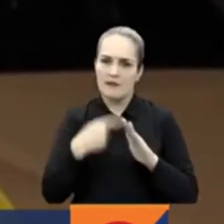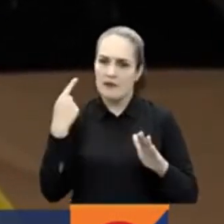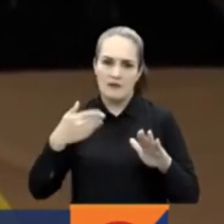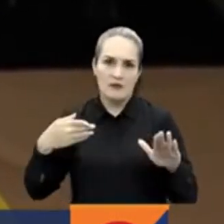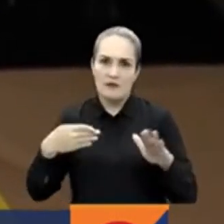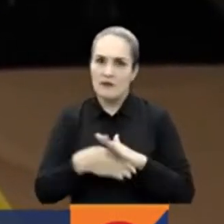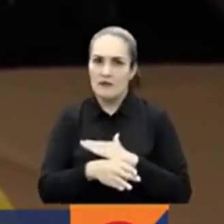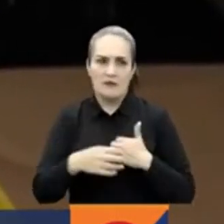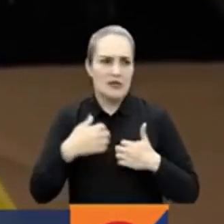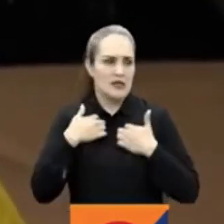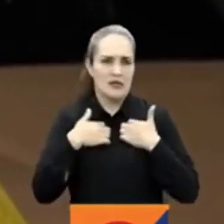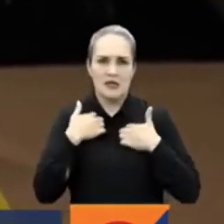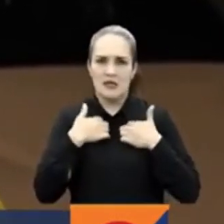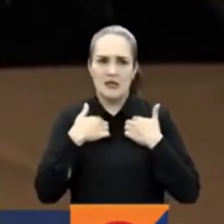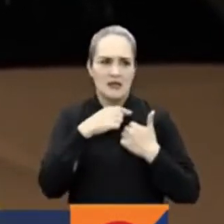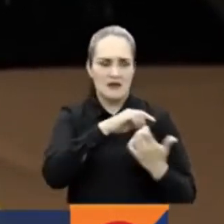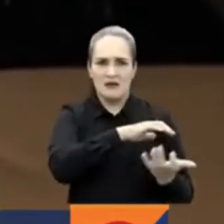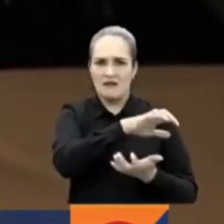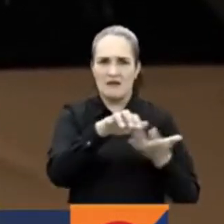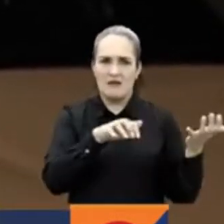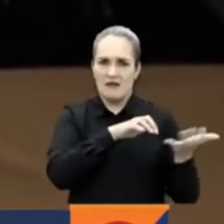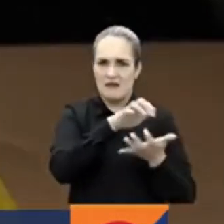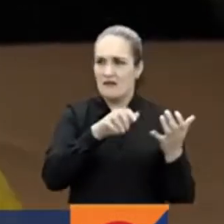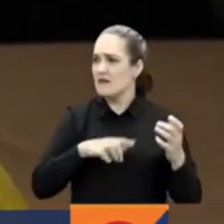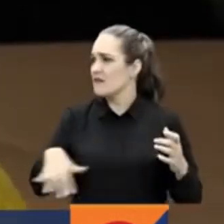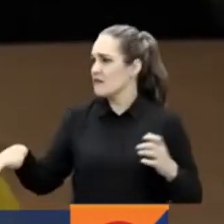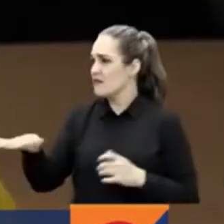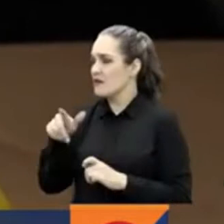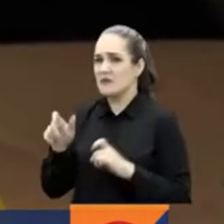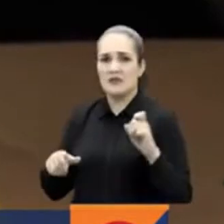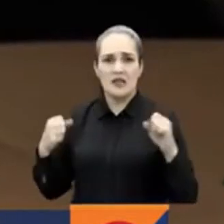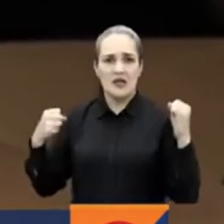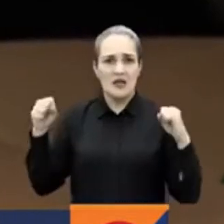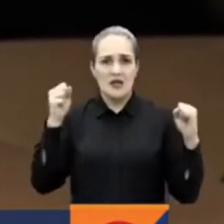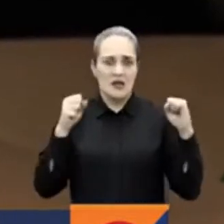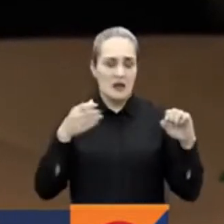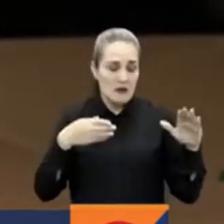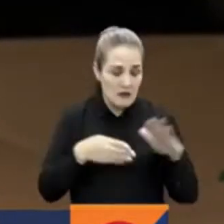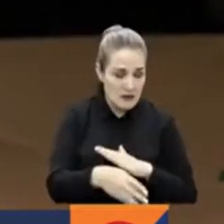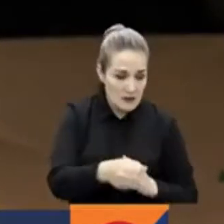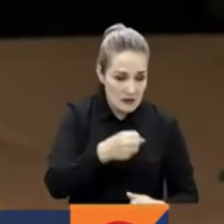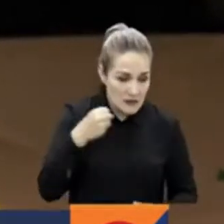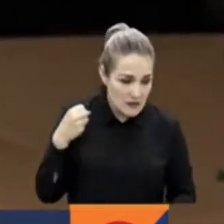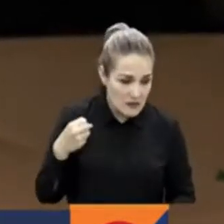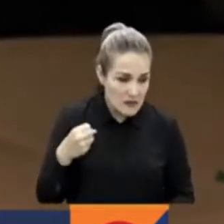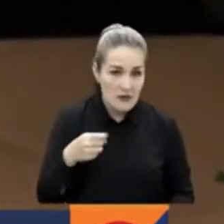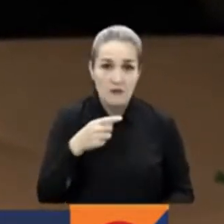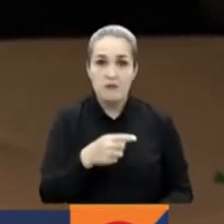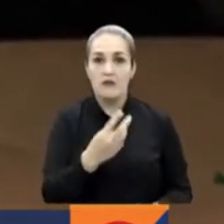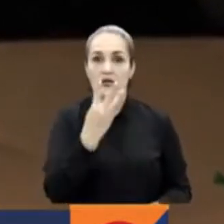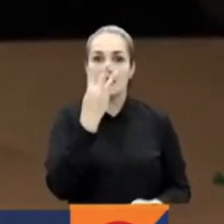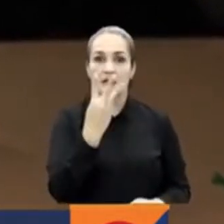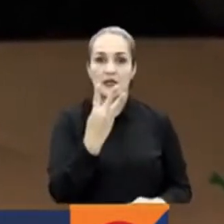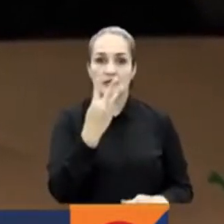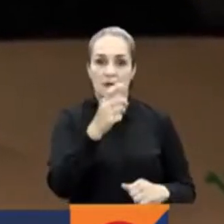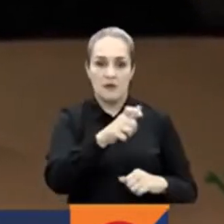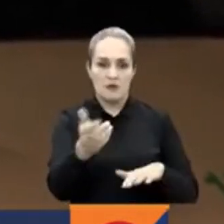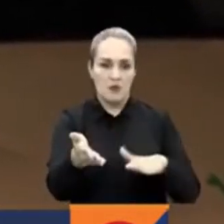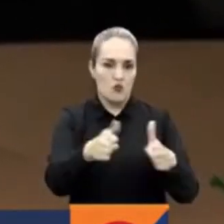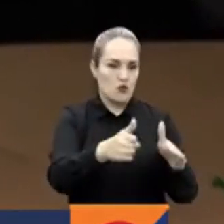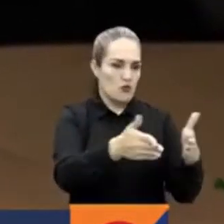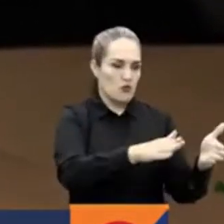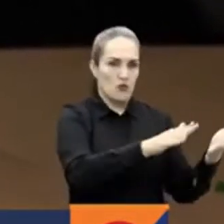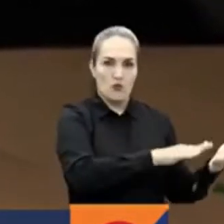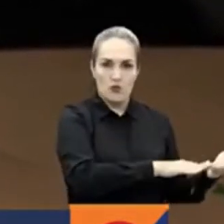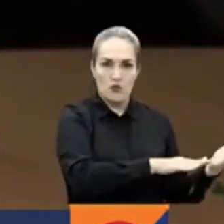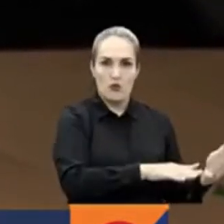clamor y el estado de conmoción que se generó en el entorno. Al ingresar encuentran una escena de tres personas sin vida. Al